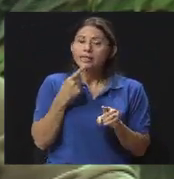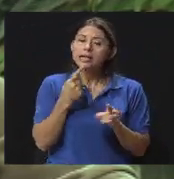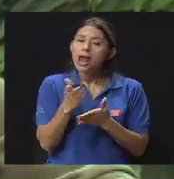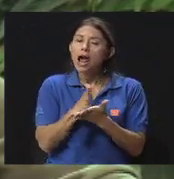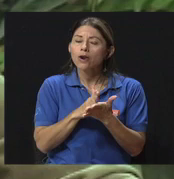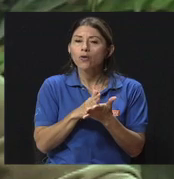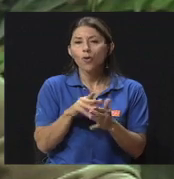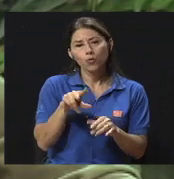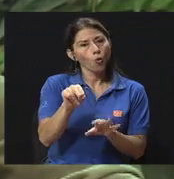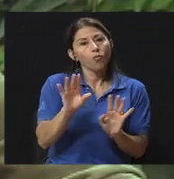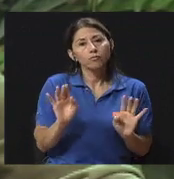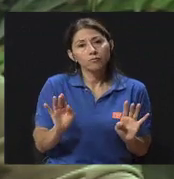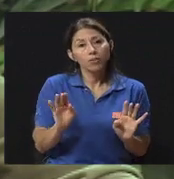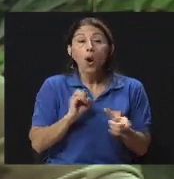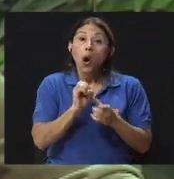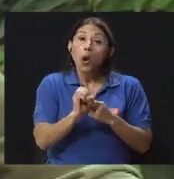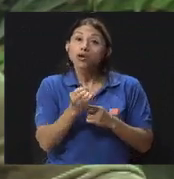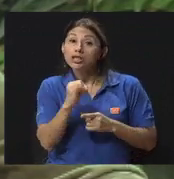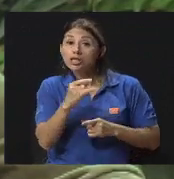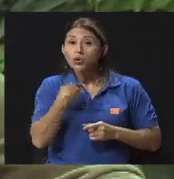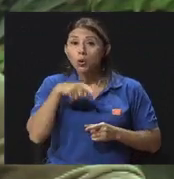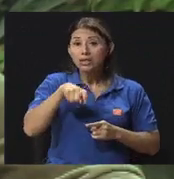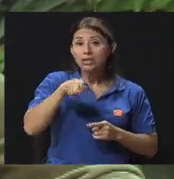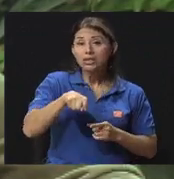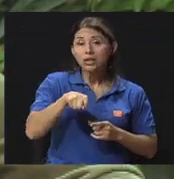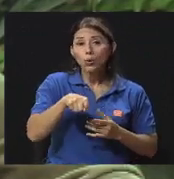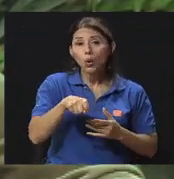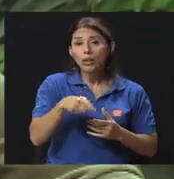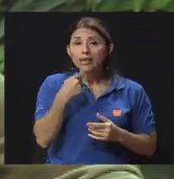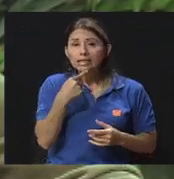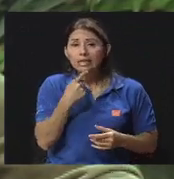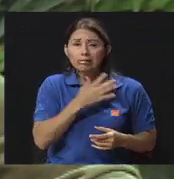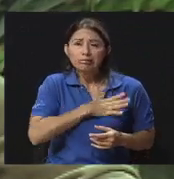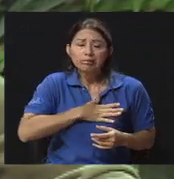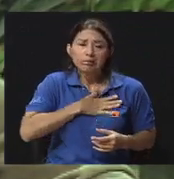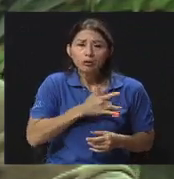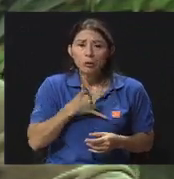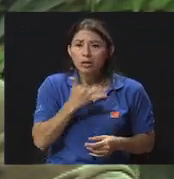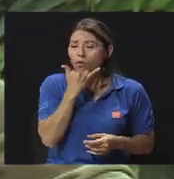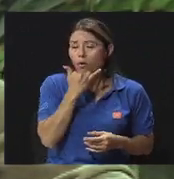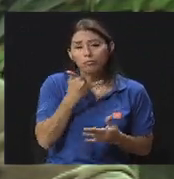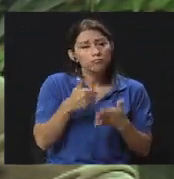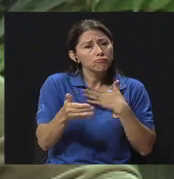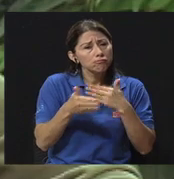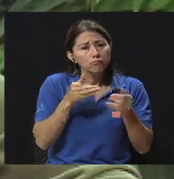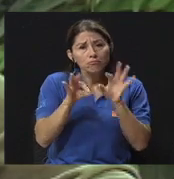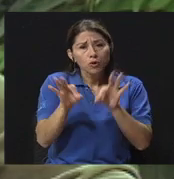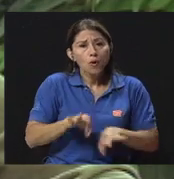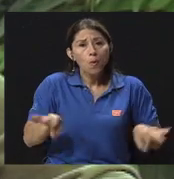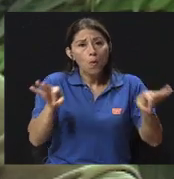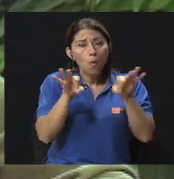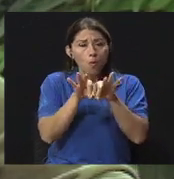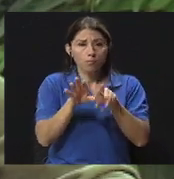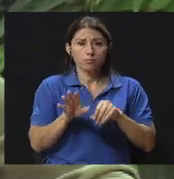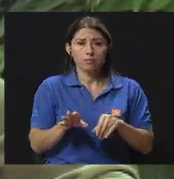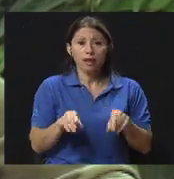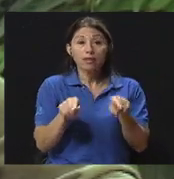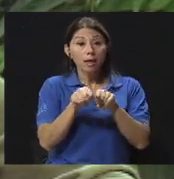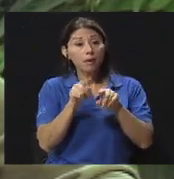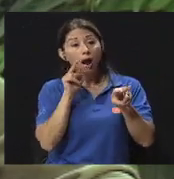O poder incluso pedir disculpas si tengo que pedirlas, si me he equivocado. Eso es fundamental en las relaciones interpersonales. O reconocer el